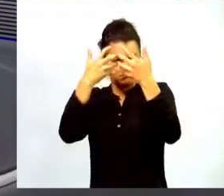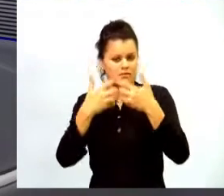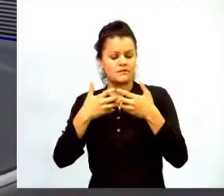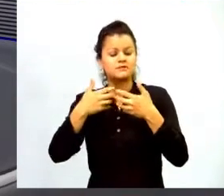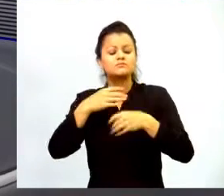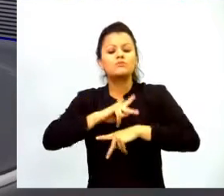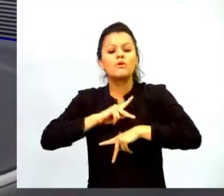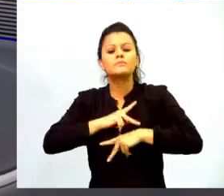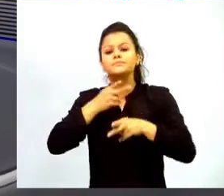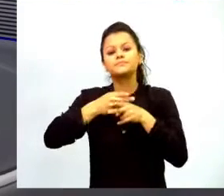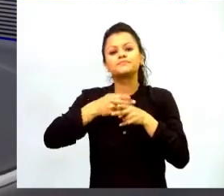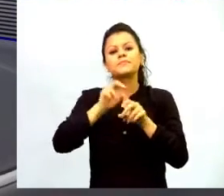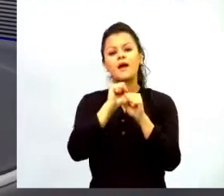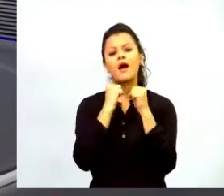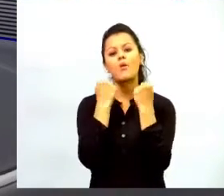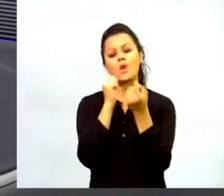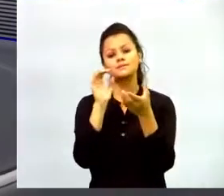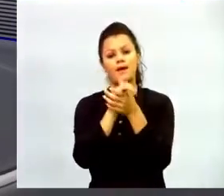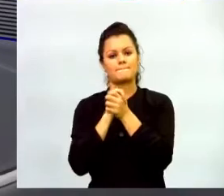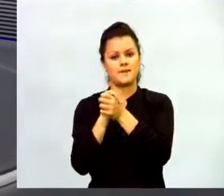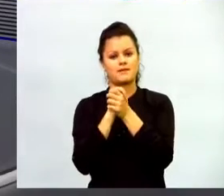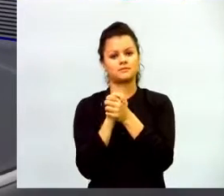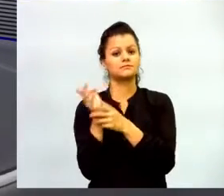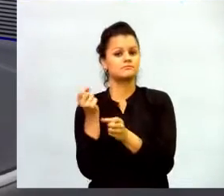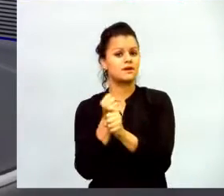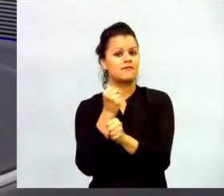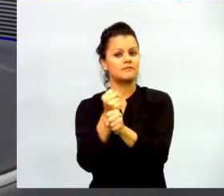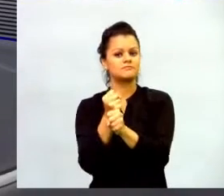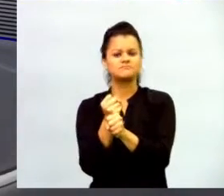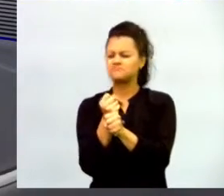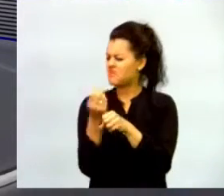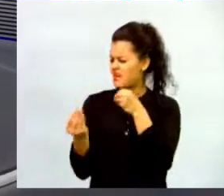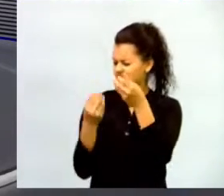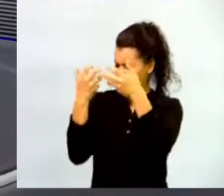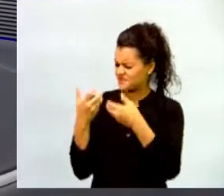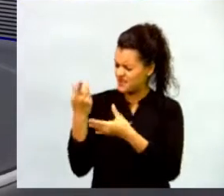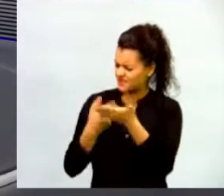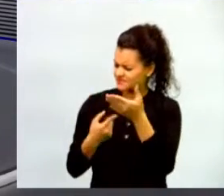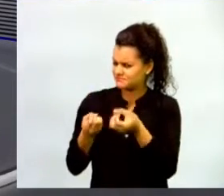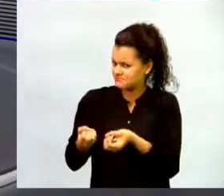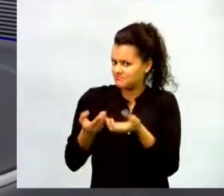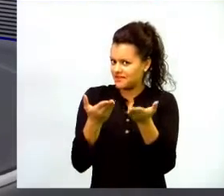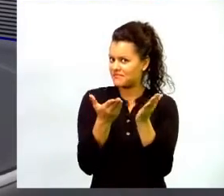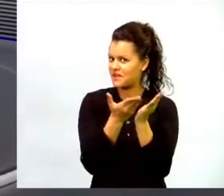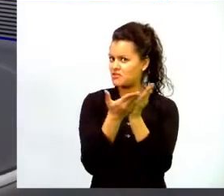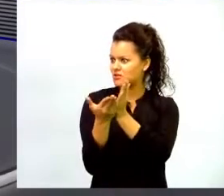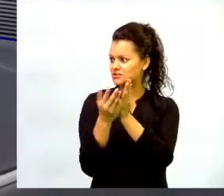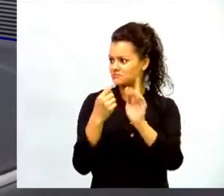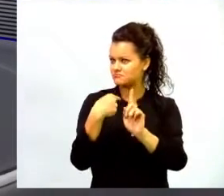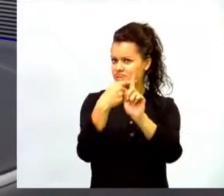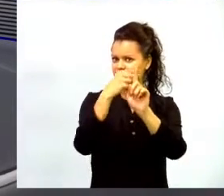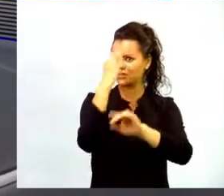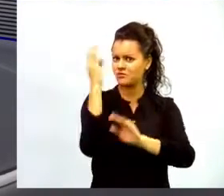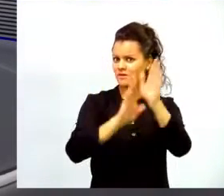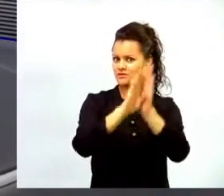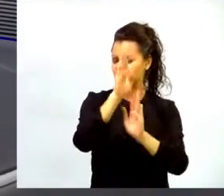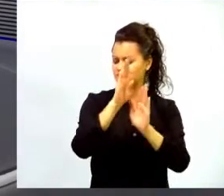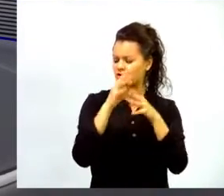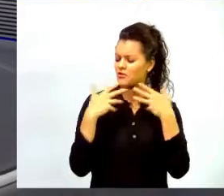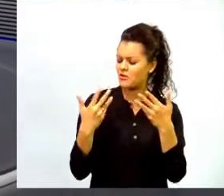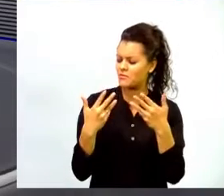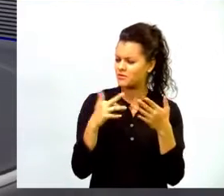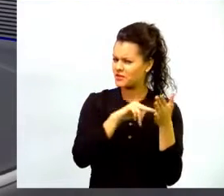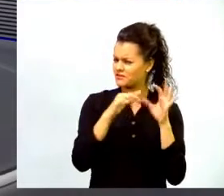Aulas Amigas y qué sigue haciendo Aulas Amigas por la educación y por la innovación con TIC en Colombia. Carlos, muchas gracias. Tengo que comenzar